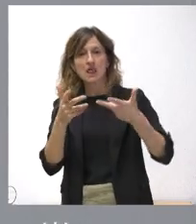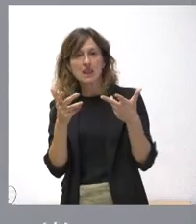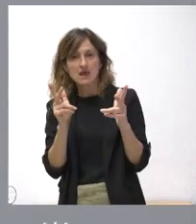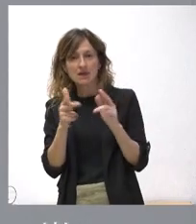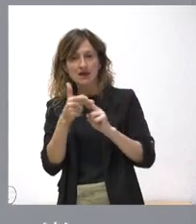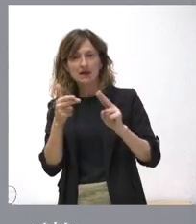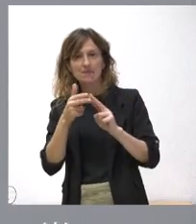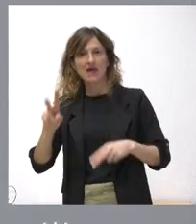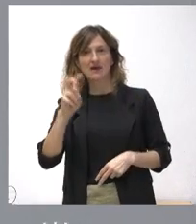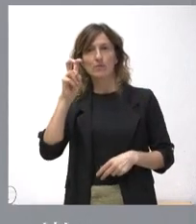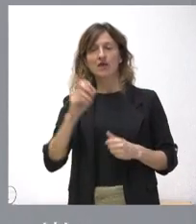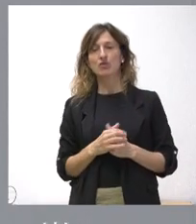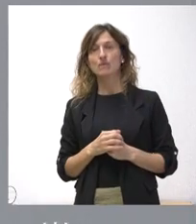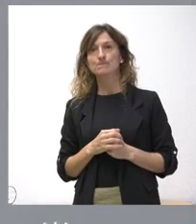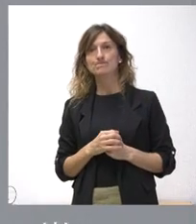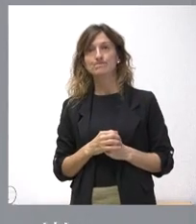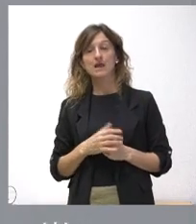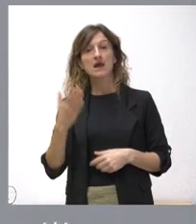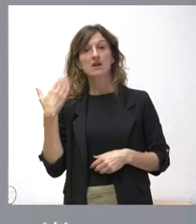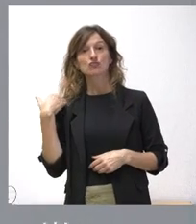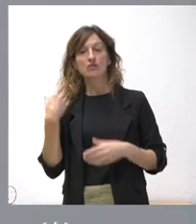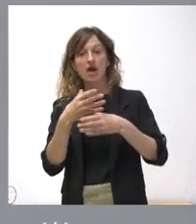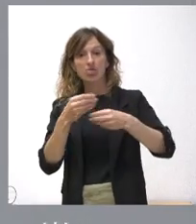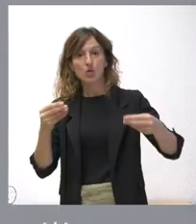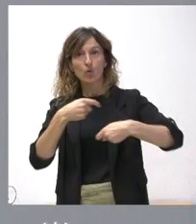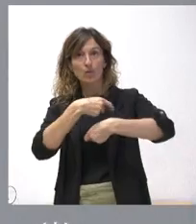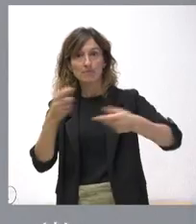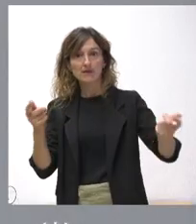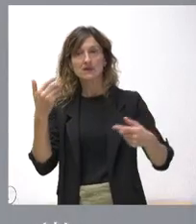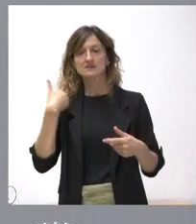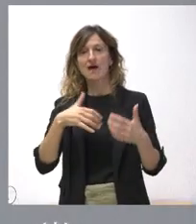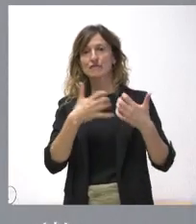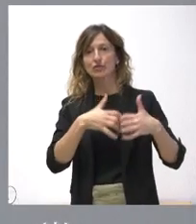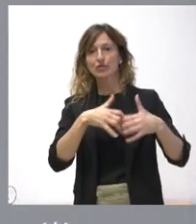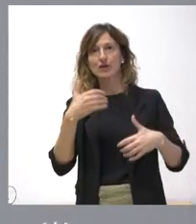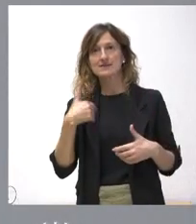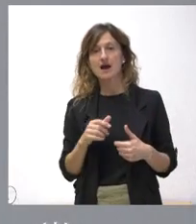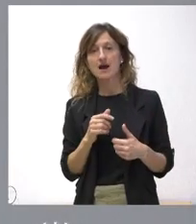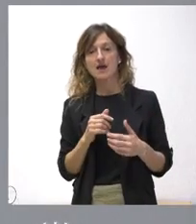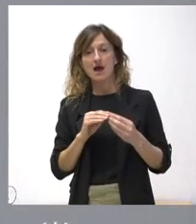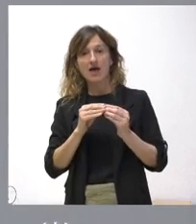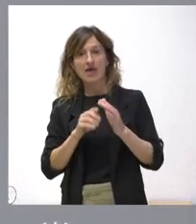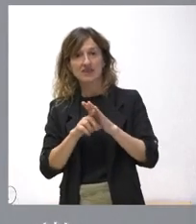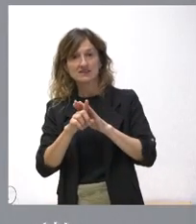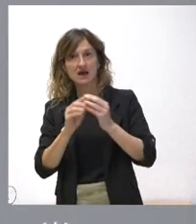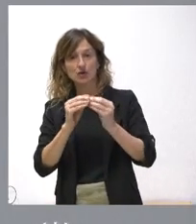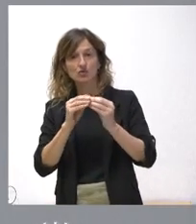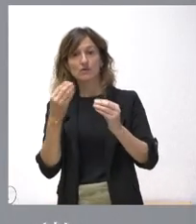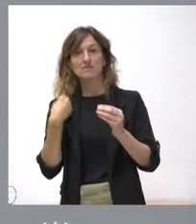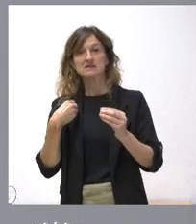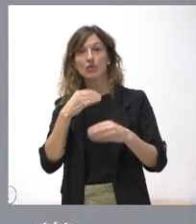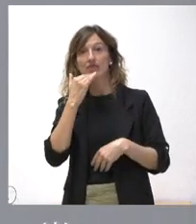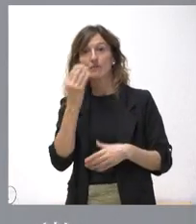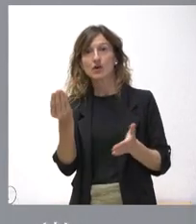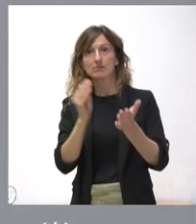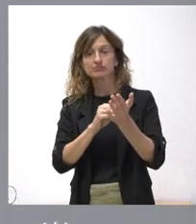rápida recuperación. El otro día les dimos documentación sobre las que ya están en funcionamiento, las que están en desarrollo, como esta de Zamora que hoy